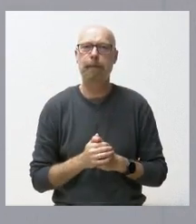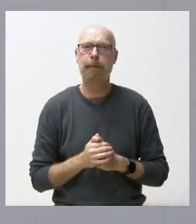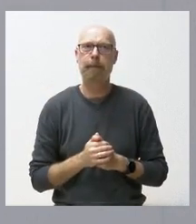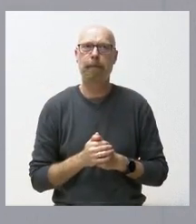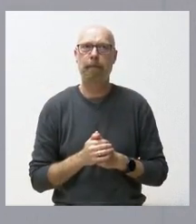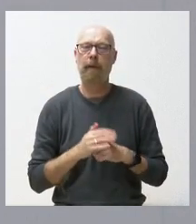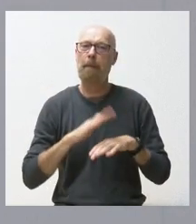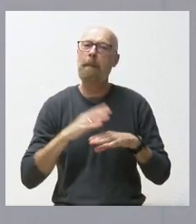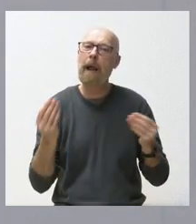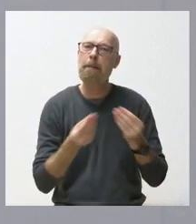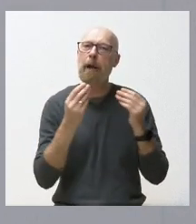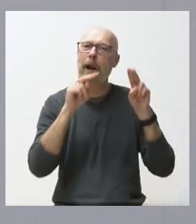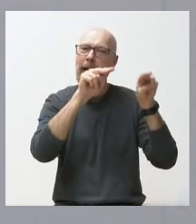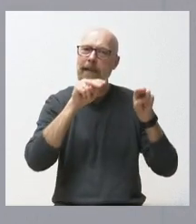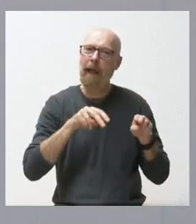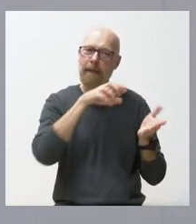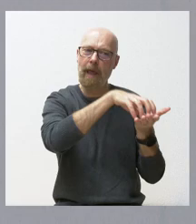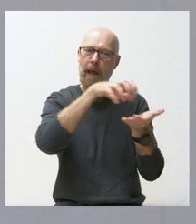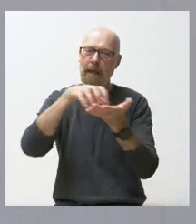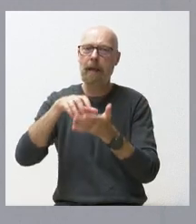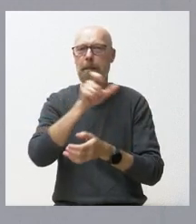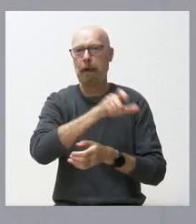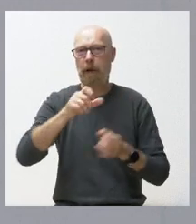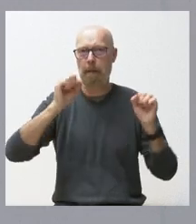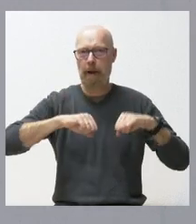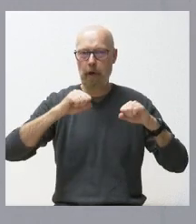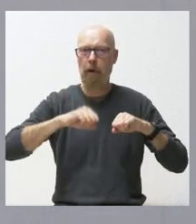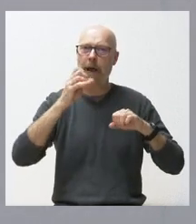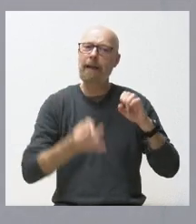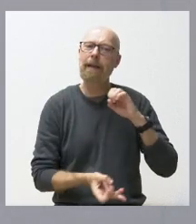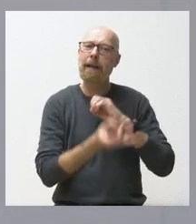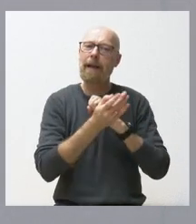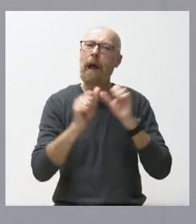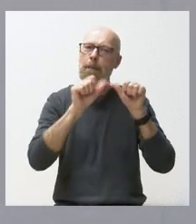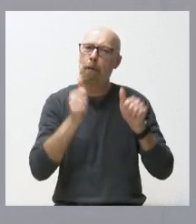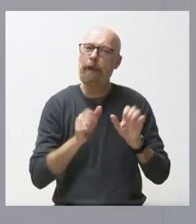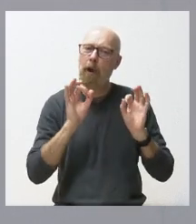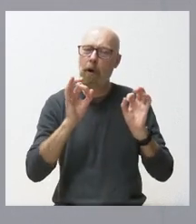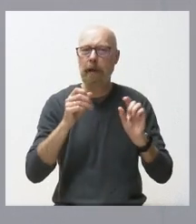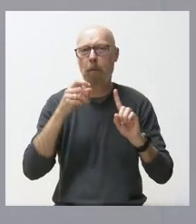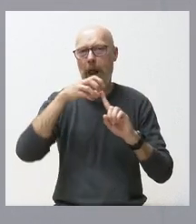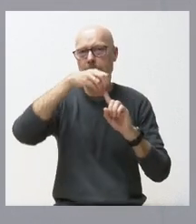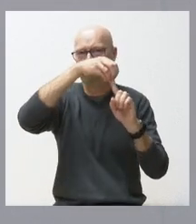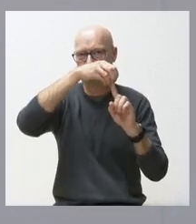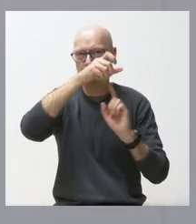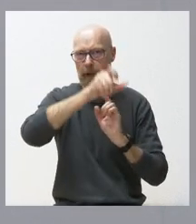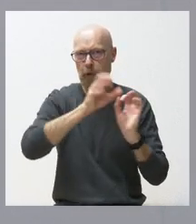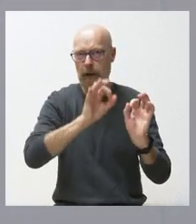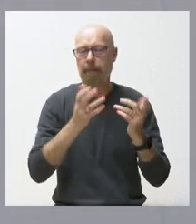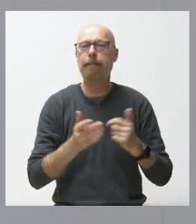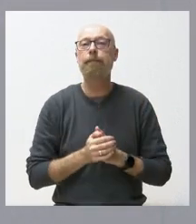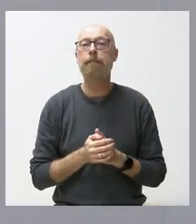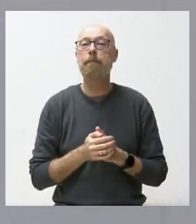para la mejora de las residencias de personas mayores y para la implantación de este modelo que es referencia dentro del contexto nacional. Incluimos ahí